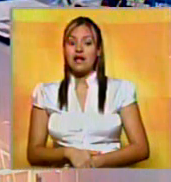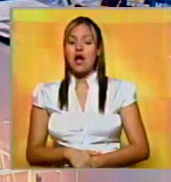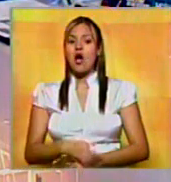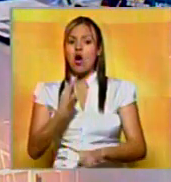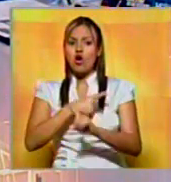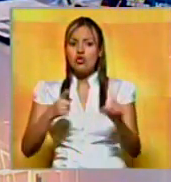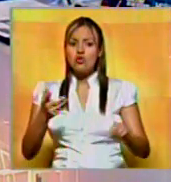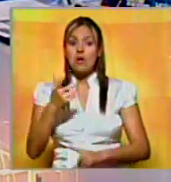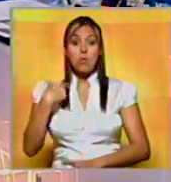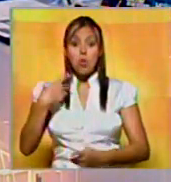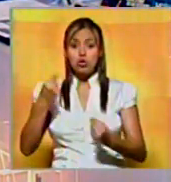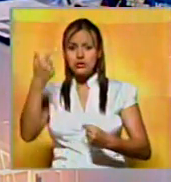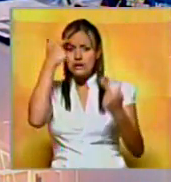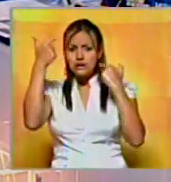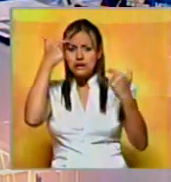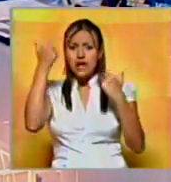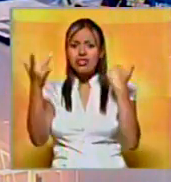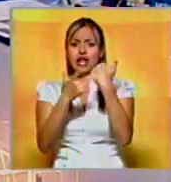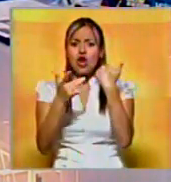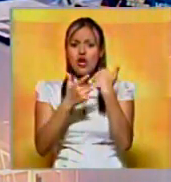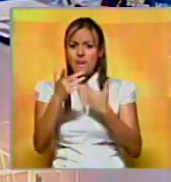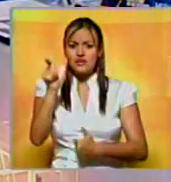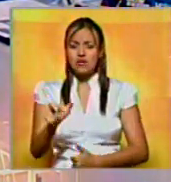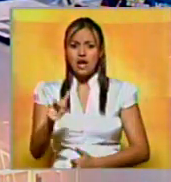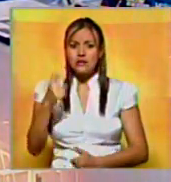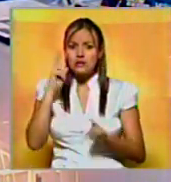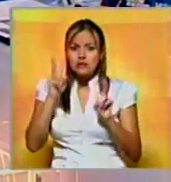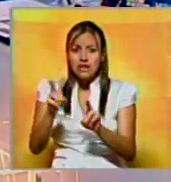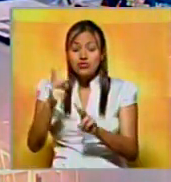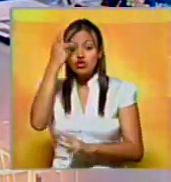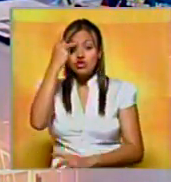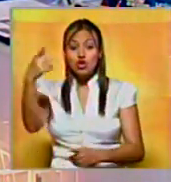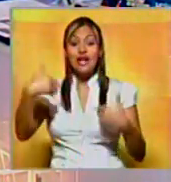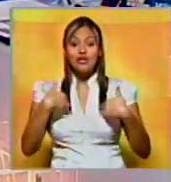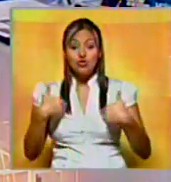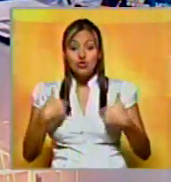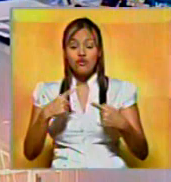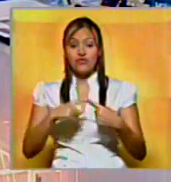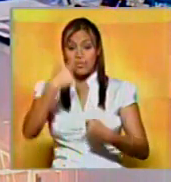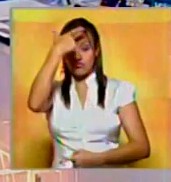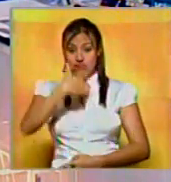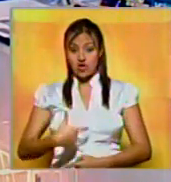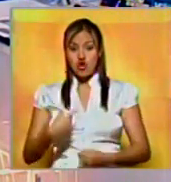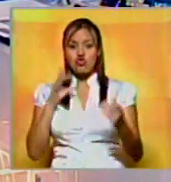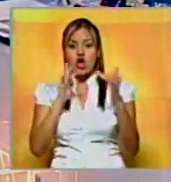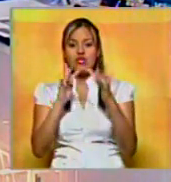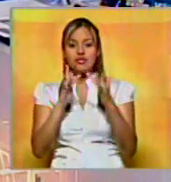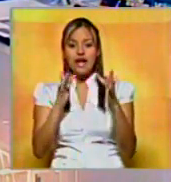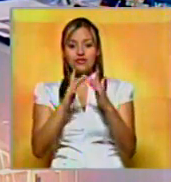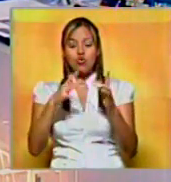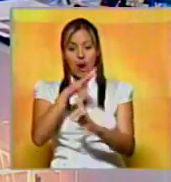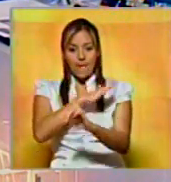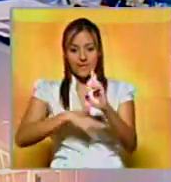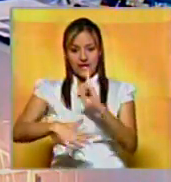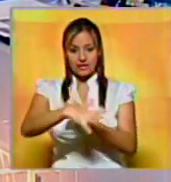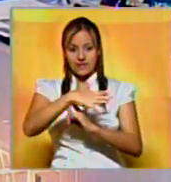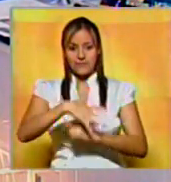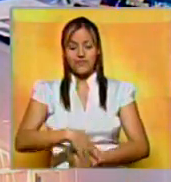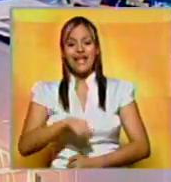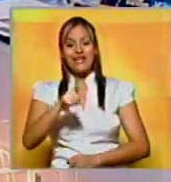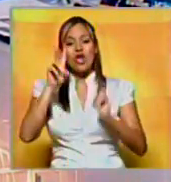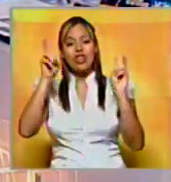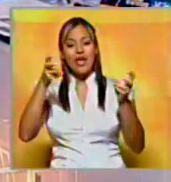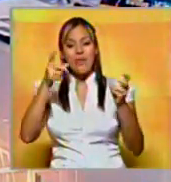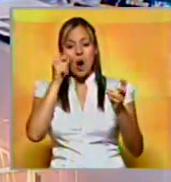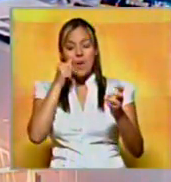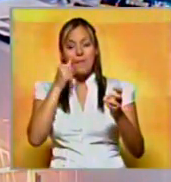La adicción a la tecnología es una condición que afecta de manera psicológica y moral el contacto con el entorno. Ese fue el tema